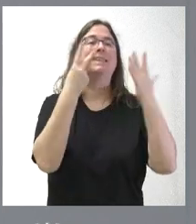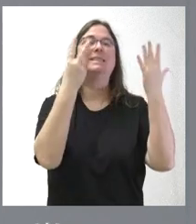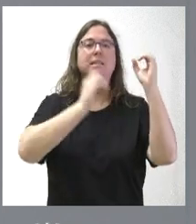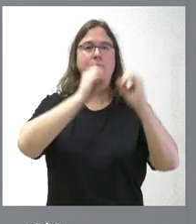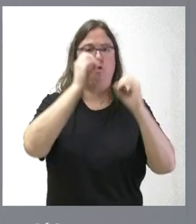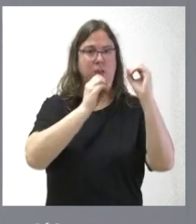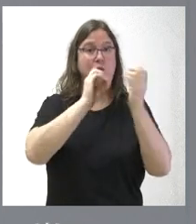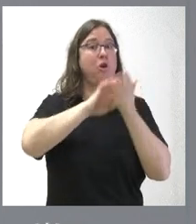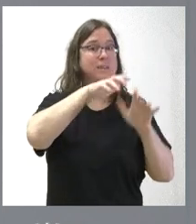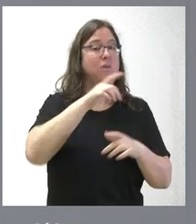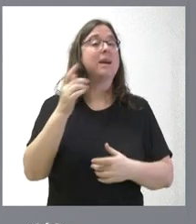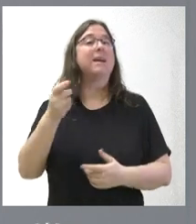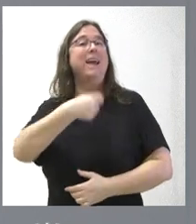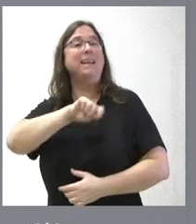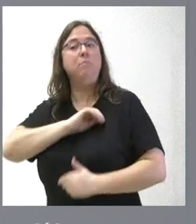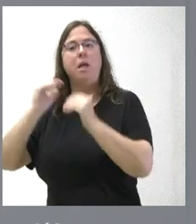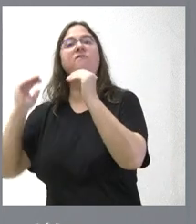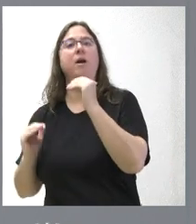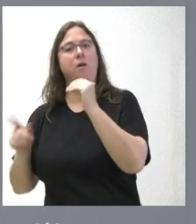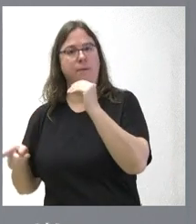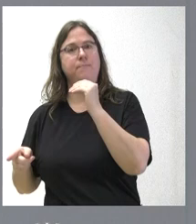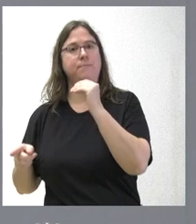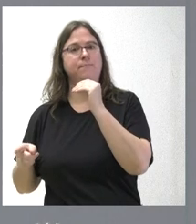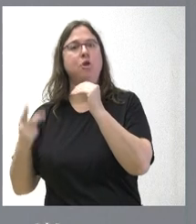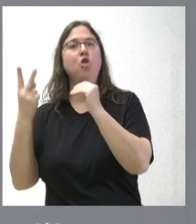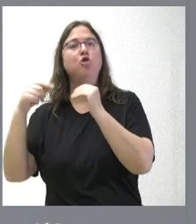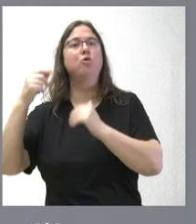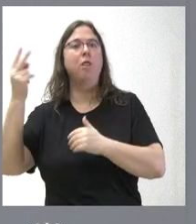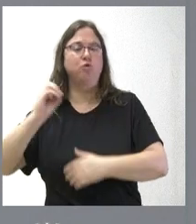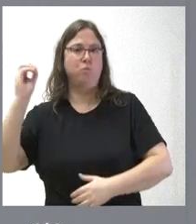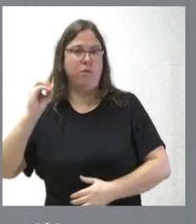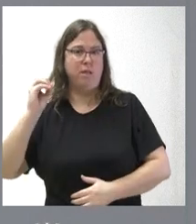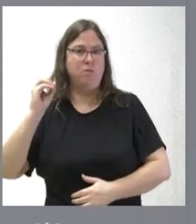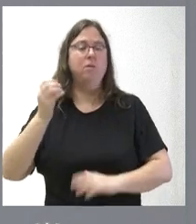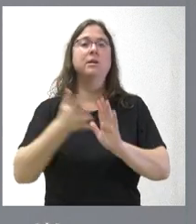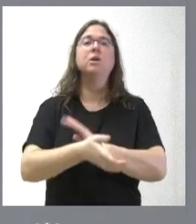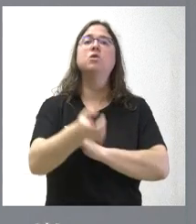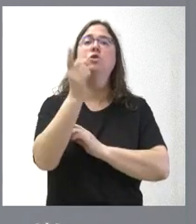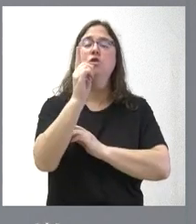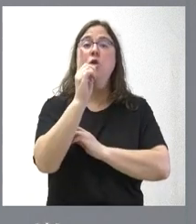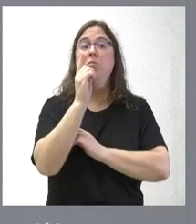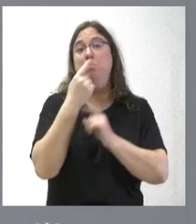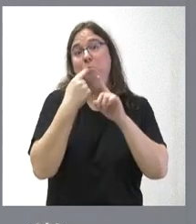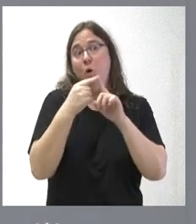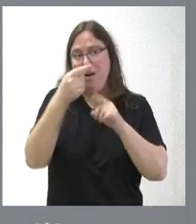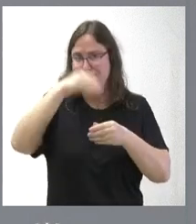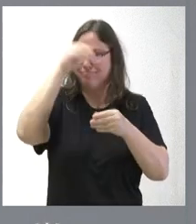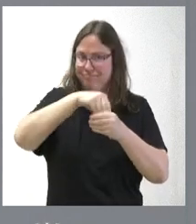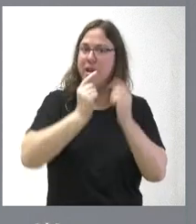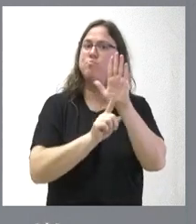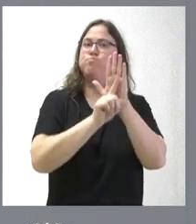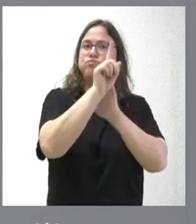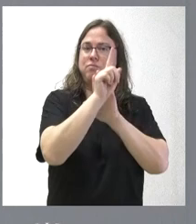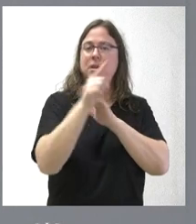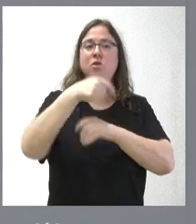En España, mientras tanto, se bajaba el 2,2%. No solamente es que estamos entre las pocas comunidades con crecimiento dentro